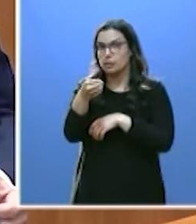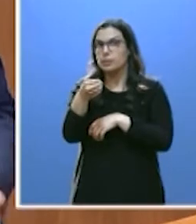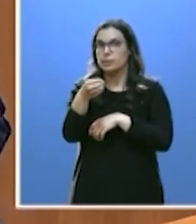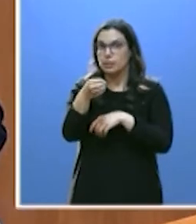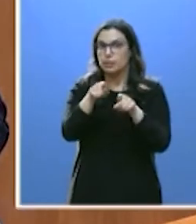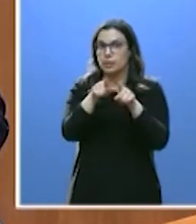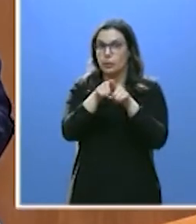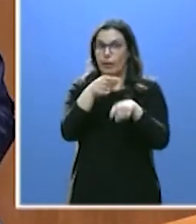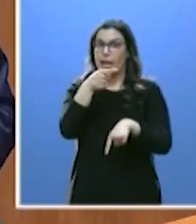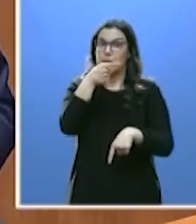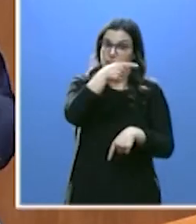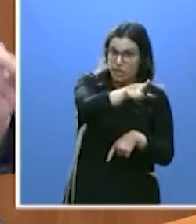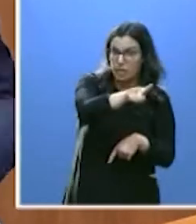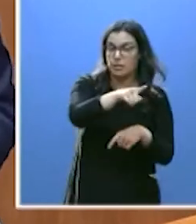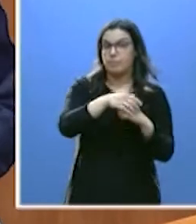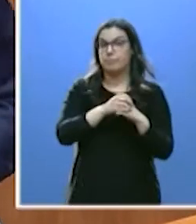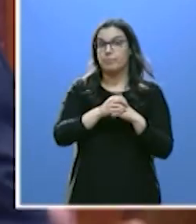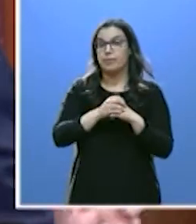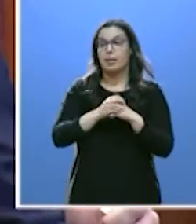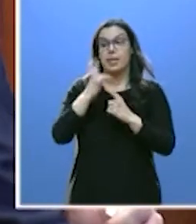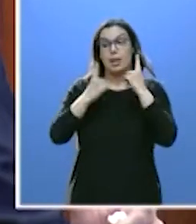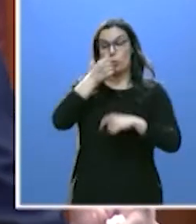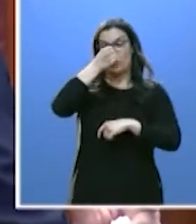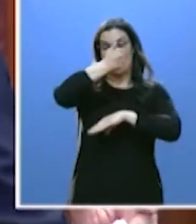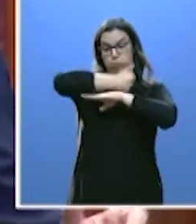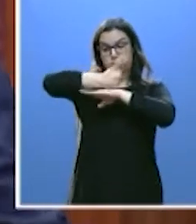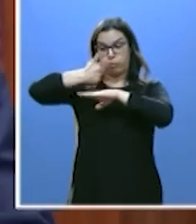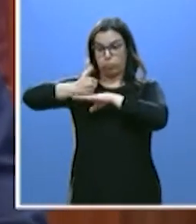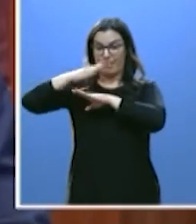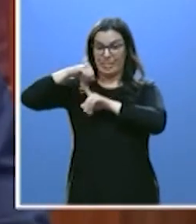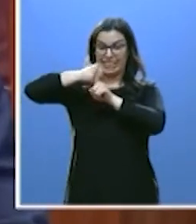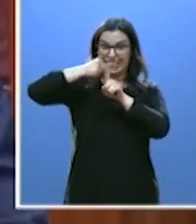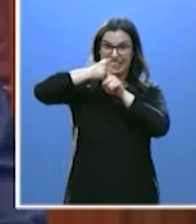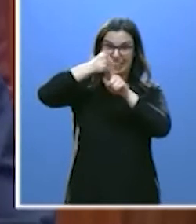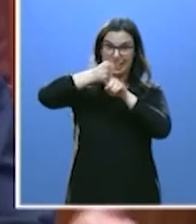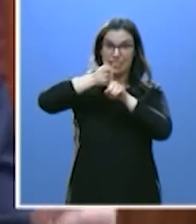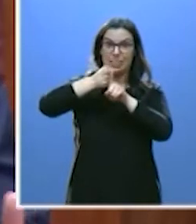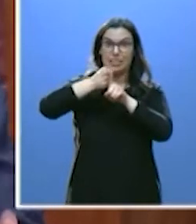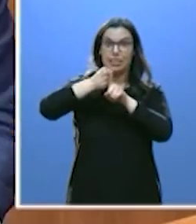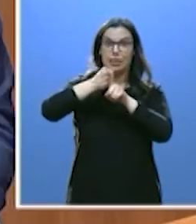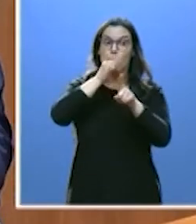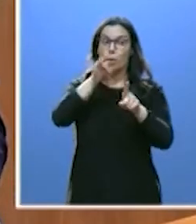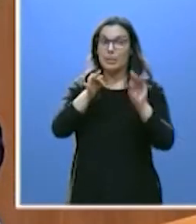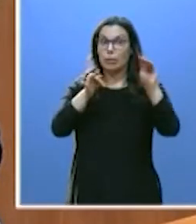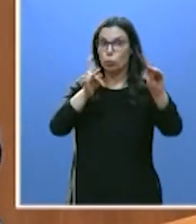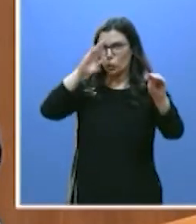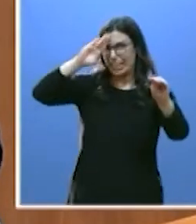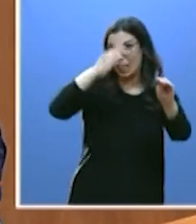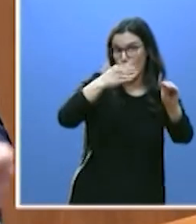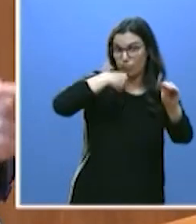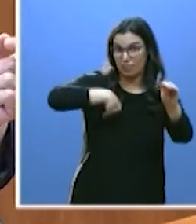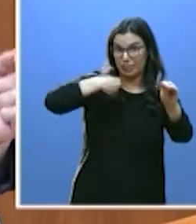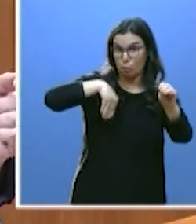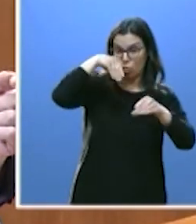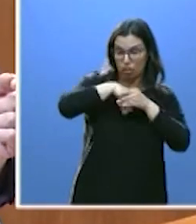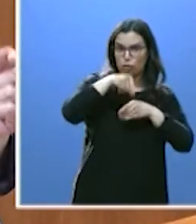en el ajo. Y los de arriba le han obligado a traicionar su palabra. Y lo que es peor, ha